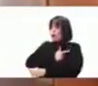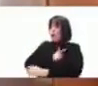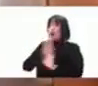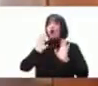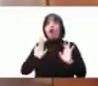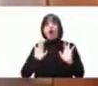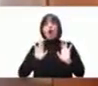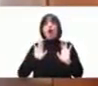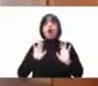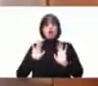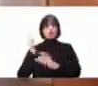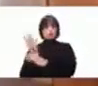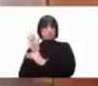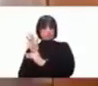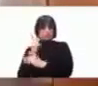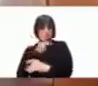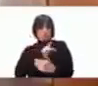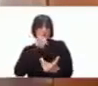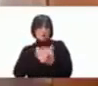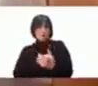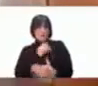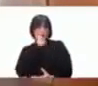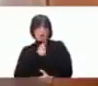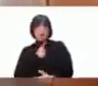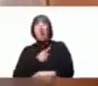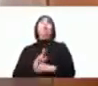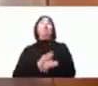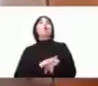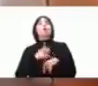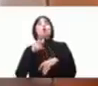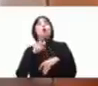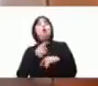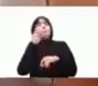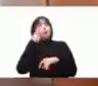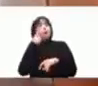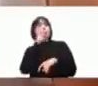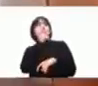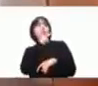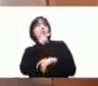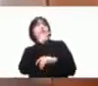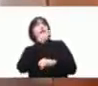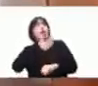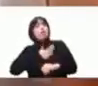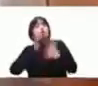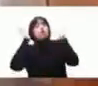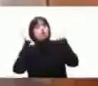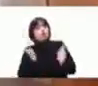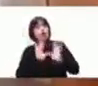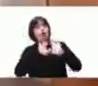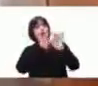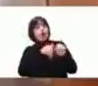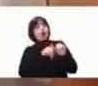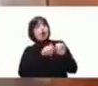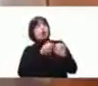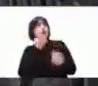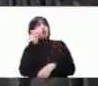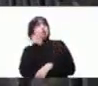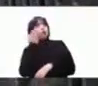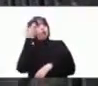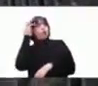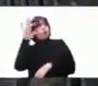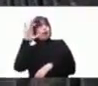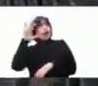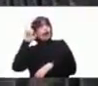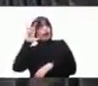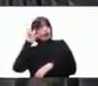y me dijo una vez, dicen, una vez llegó mi papá y me dijo, ya estás apuntado en la Academia de San